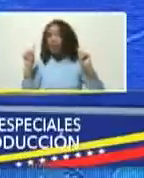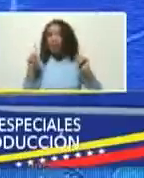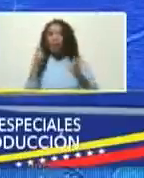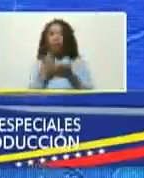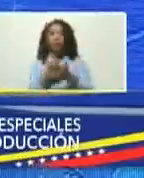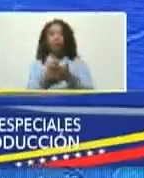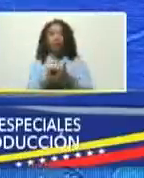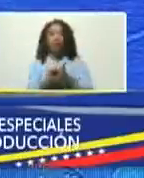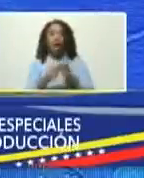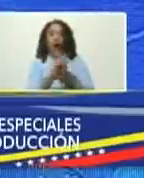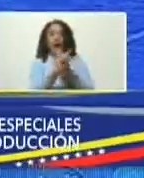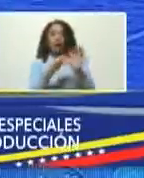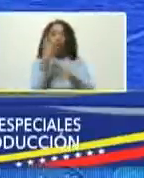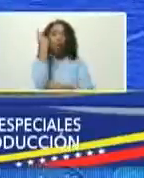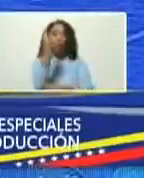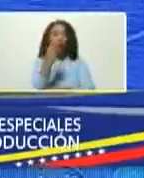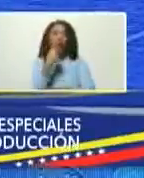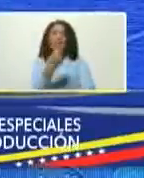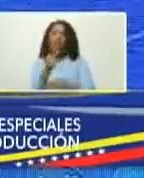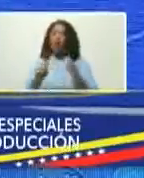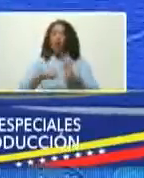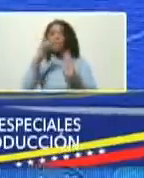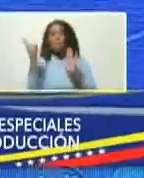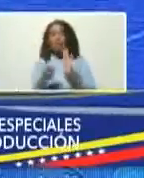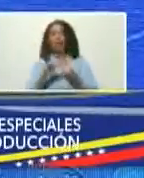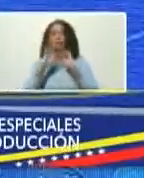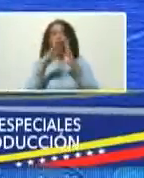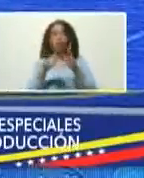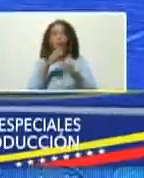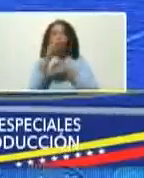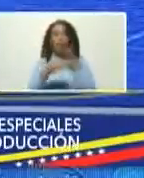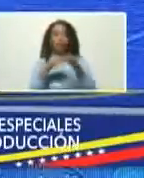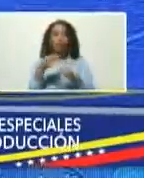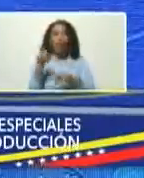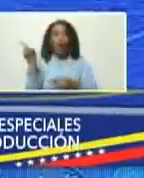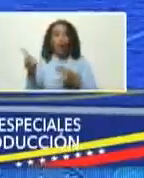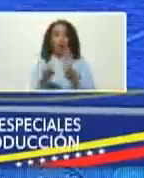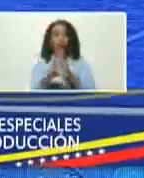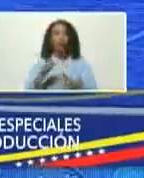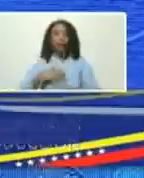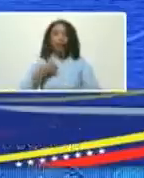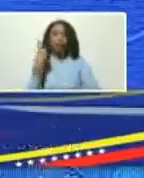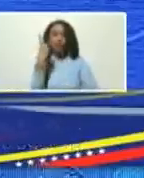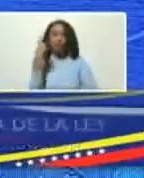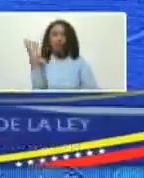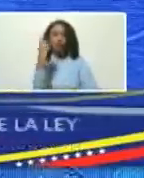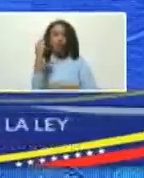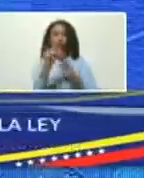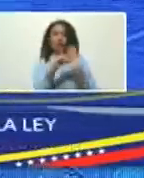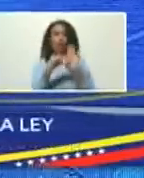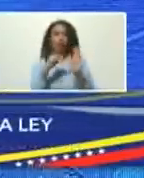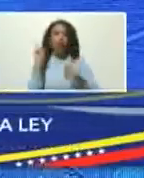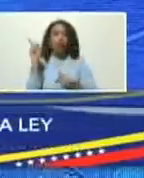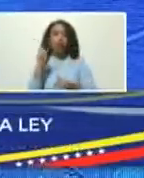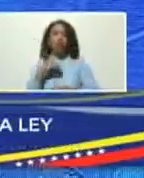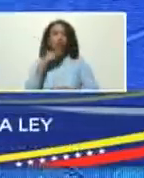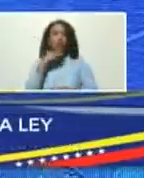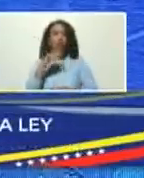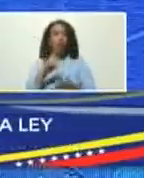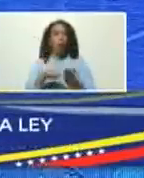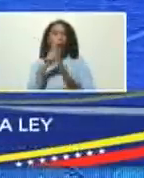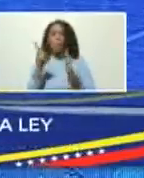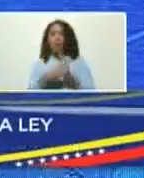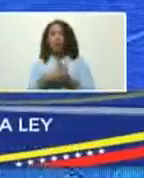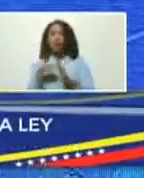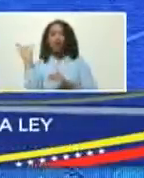artículo 1 lo dice todo. Esta ley podría tener un solo artículo y este artículo sería suficiente. Luego